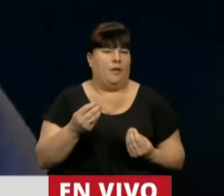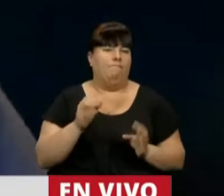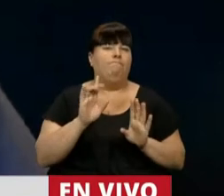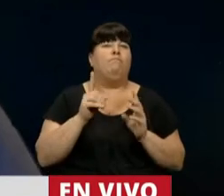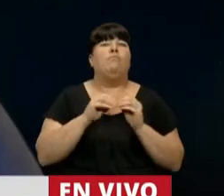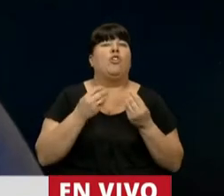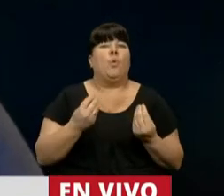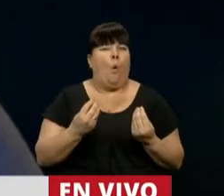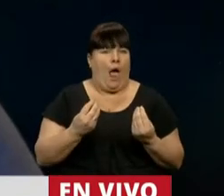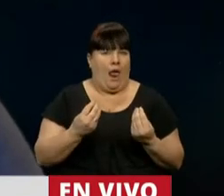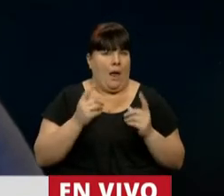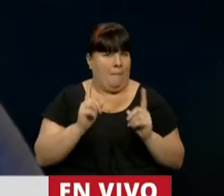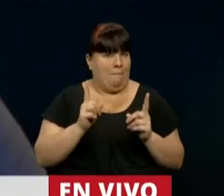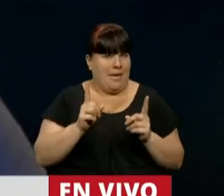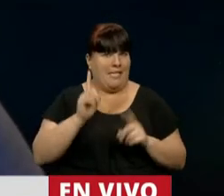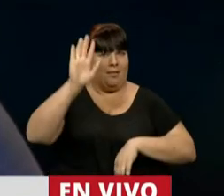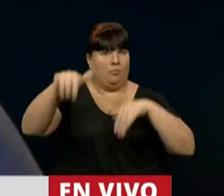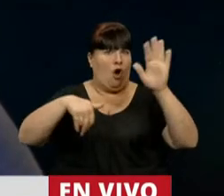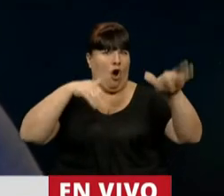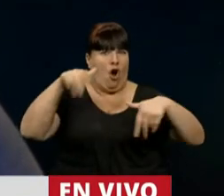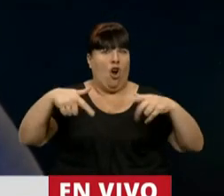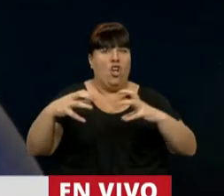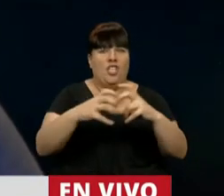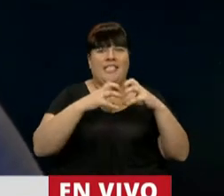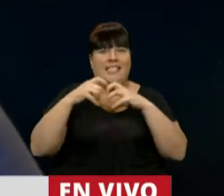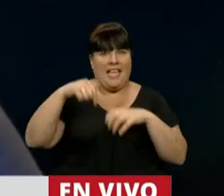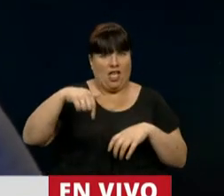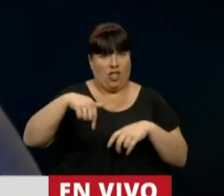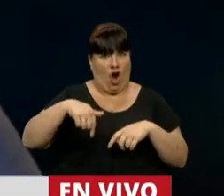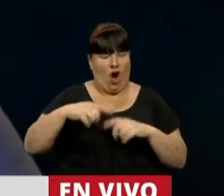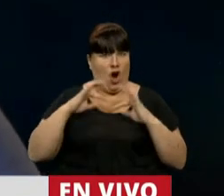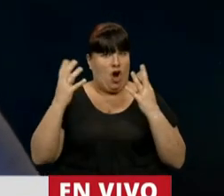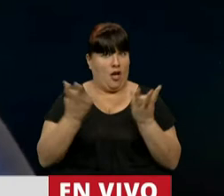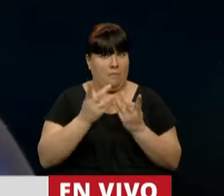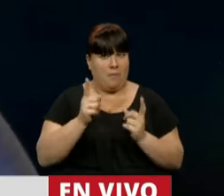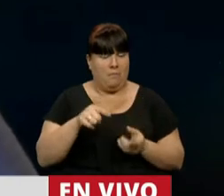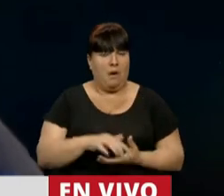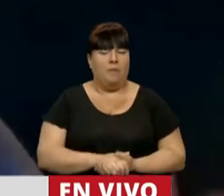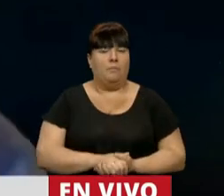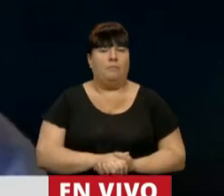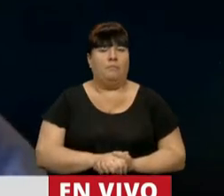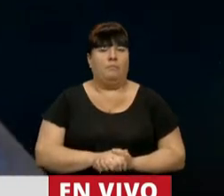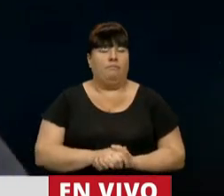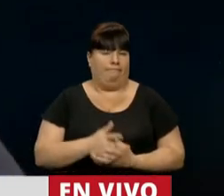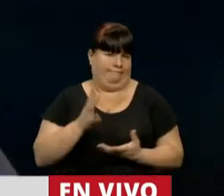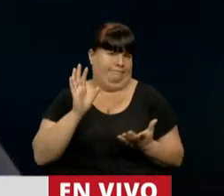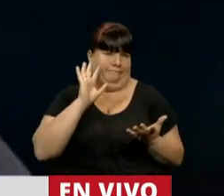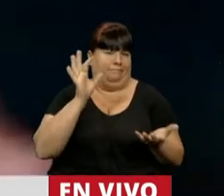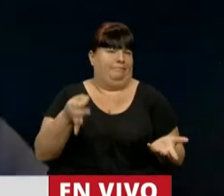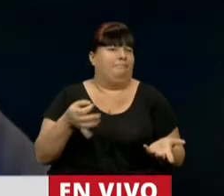con motivo de esta convocatoria, de esta sesión que estamos llevando adelante. A todas luces,